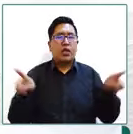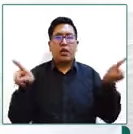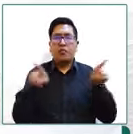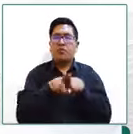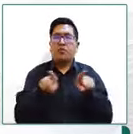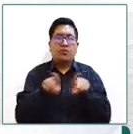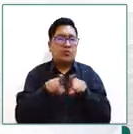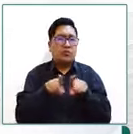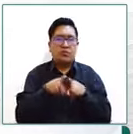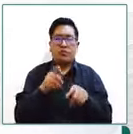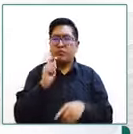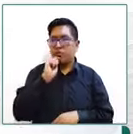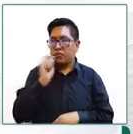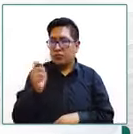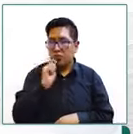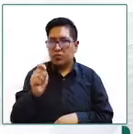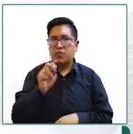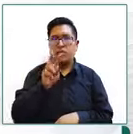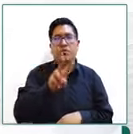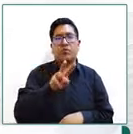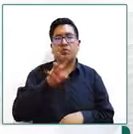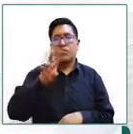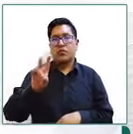hecho entrevistas a 27